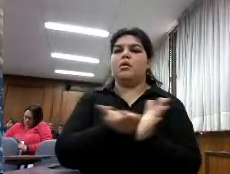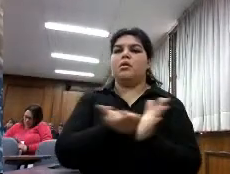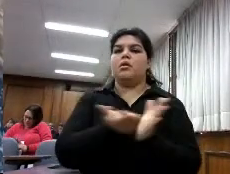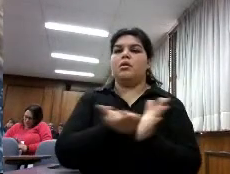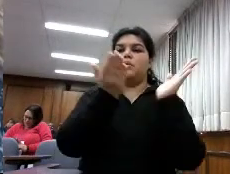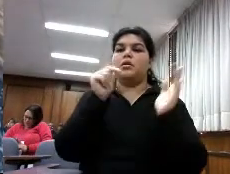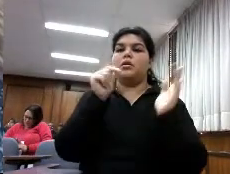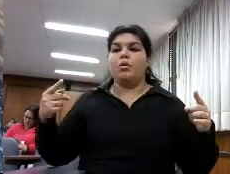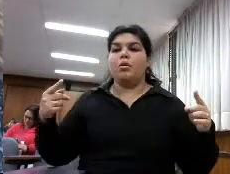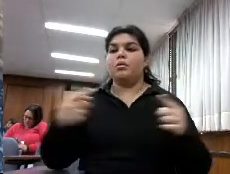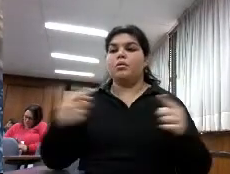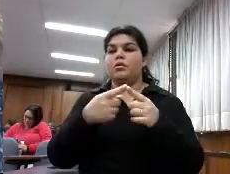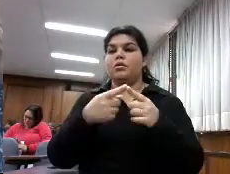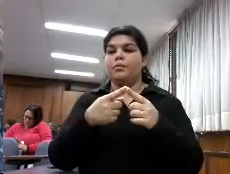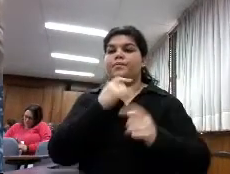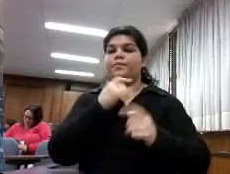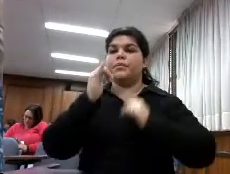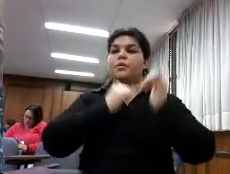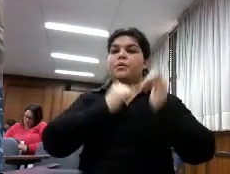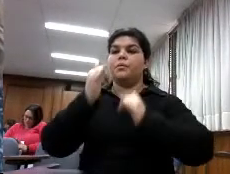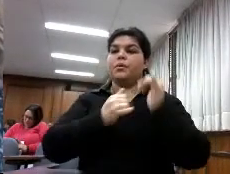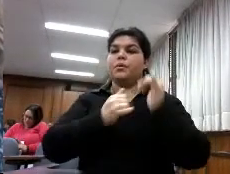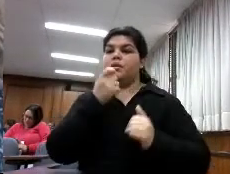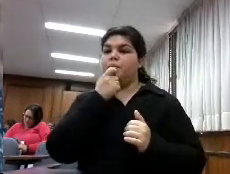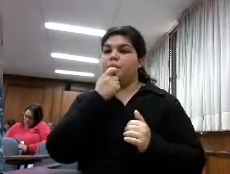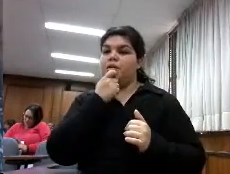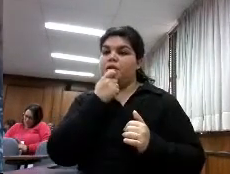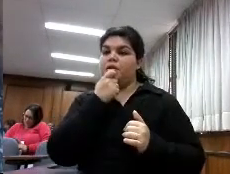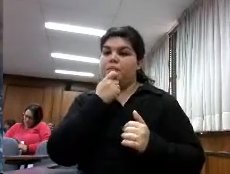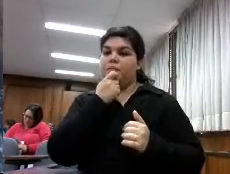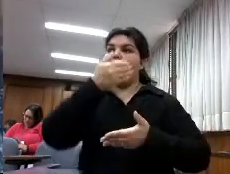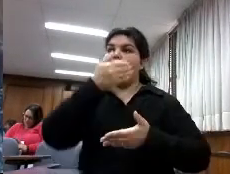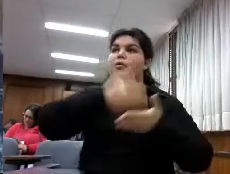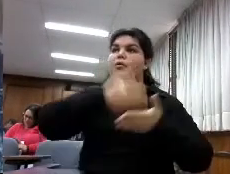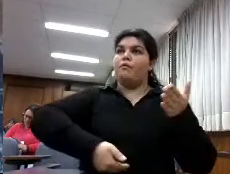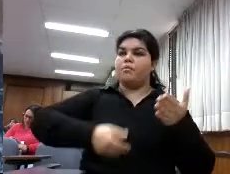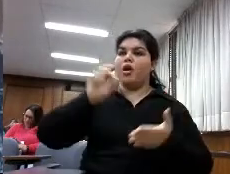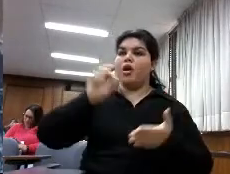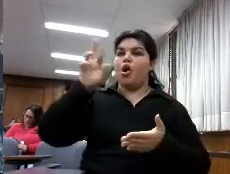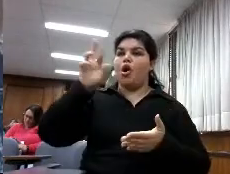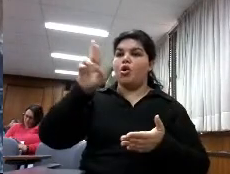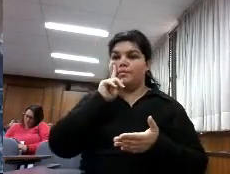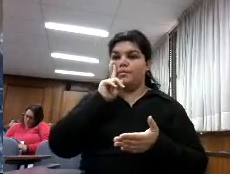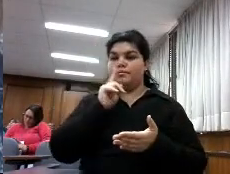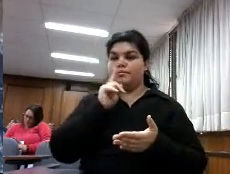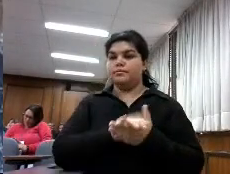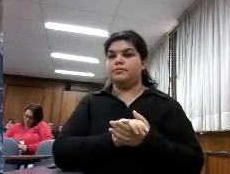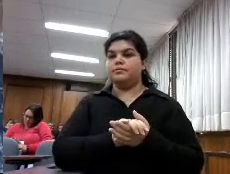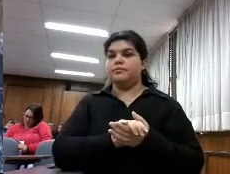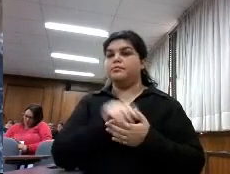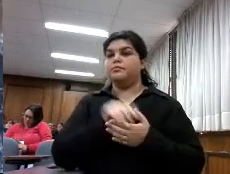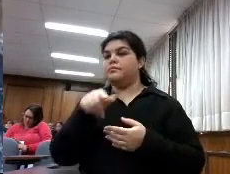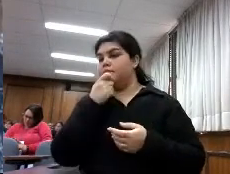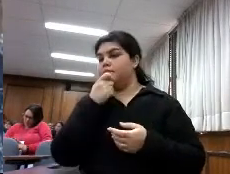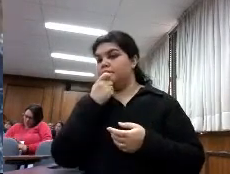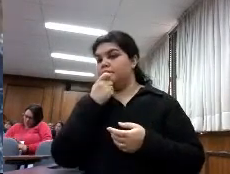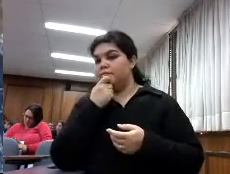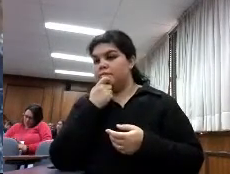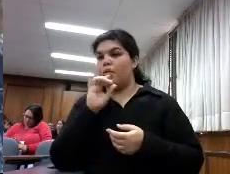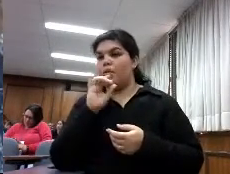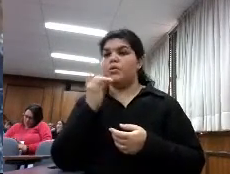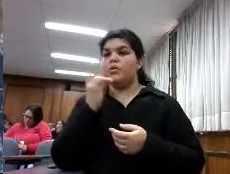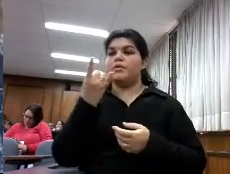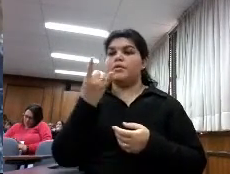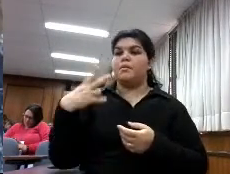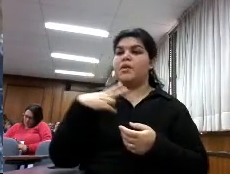que ahora se están planteando por ejemplo el informe Horizon aquí cuando hay por ejemplo universidades privadas esto también